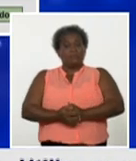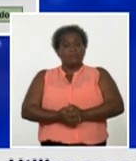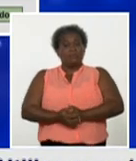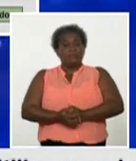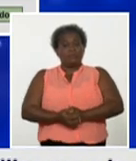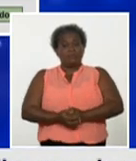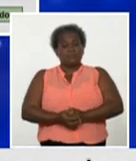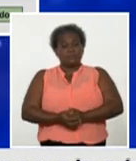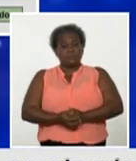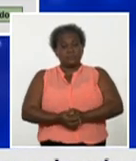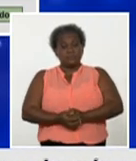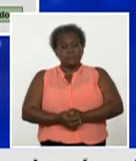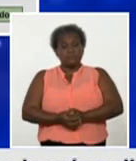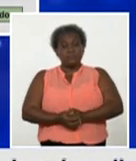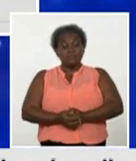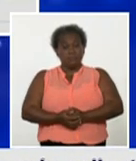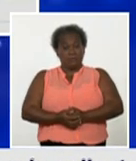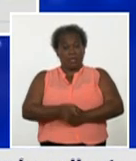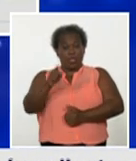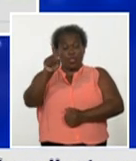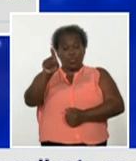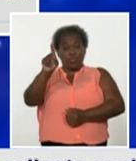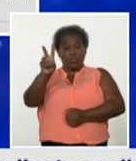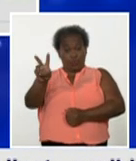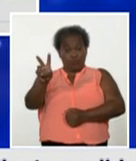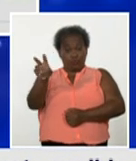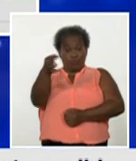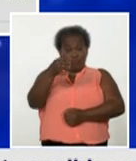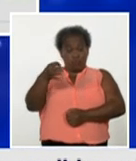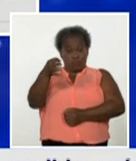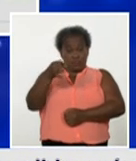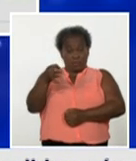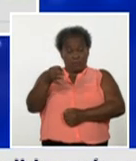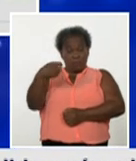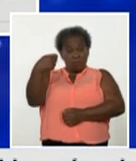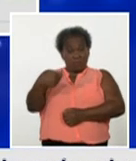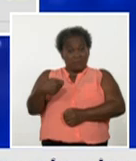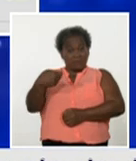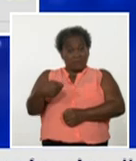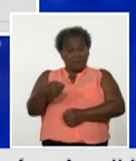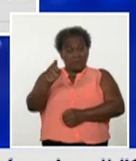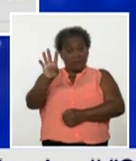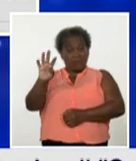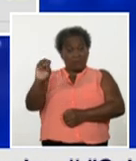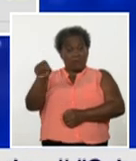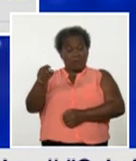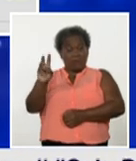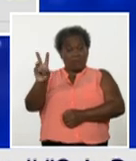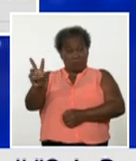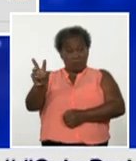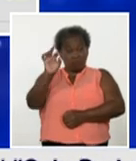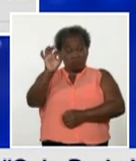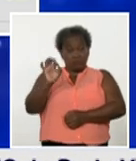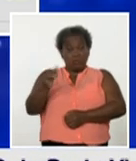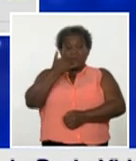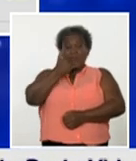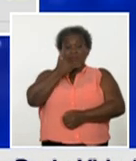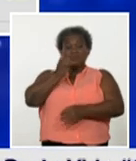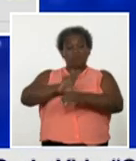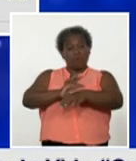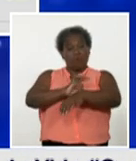las 12 municipios que determinan el 40,2 por ciento de la incidencia por covid 19